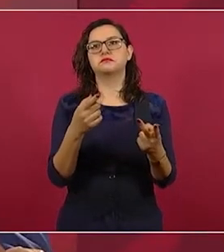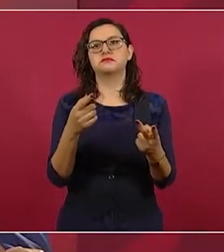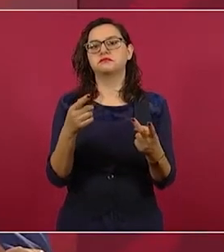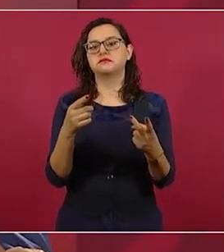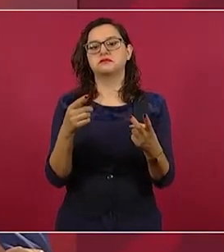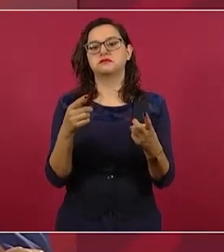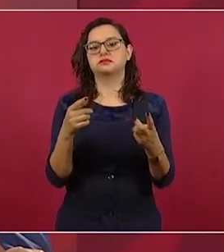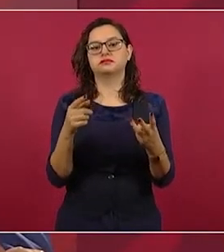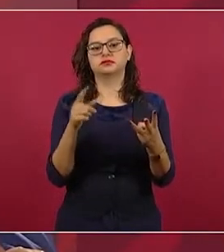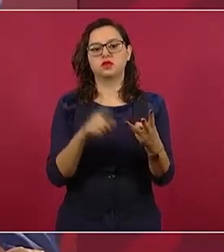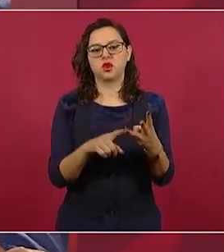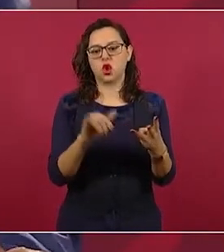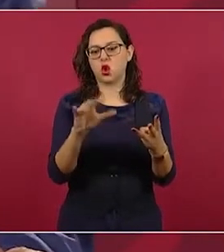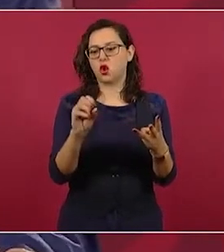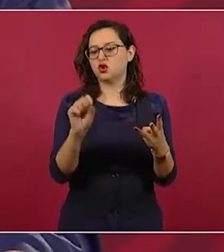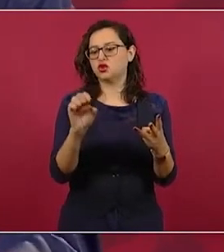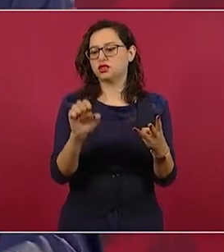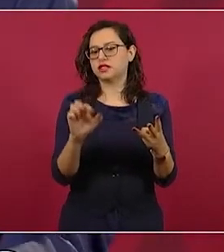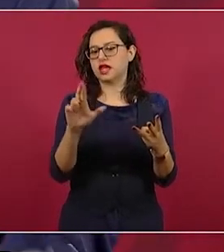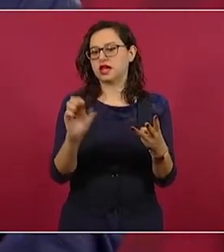José Ramón.